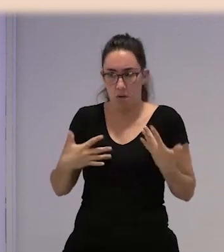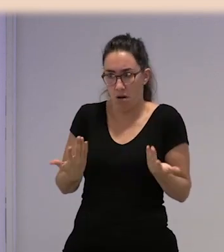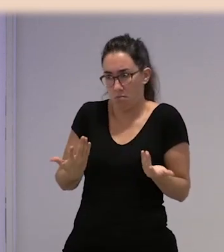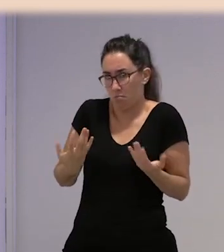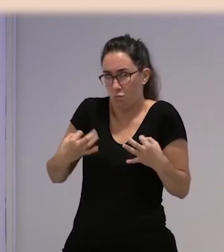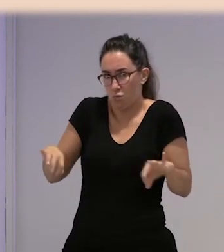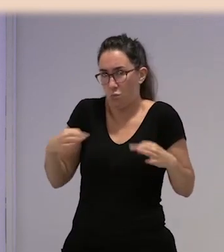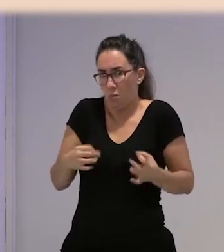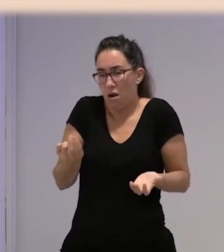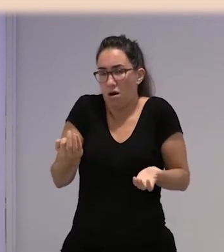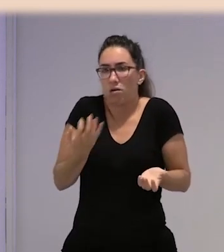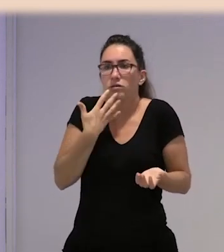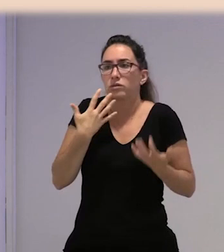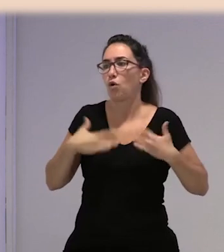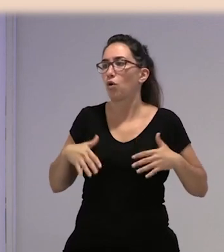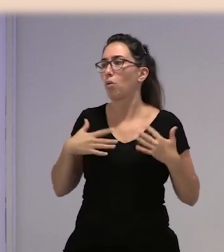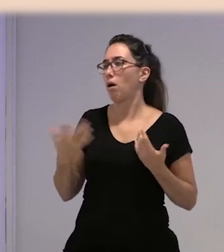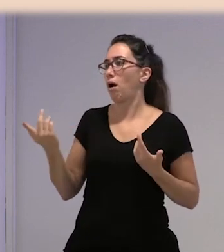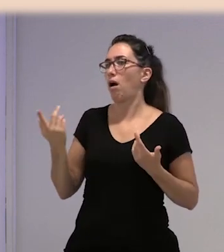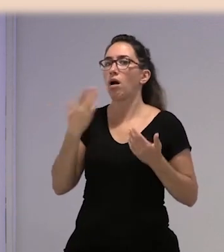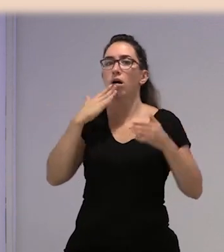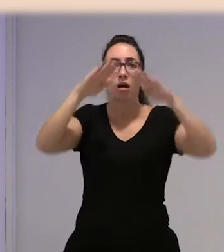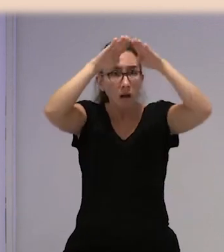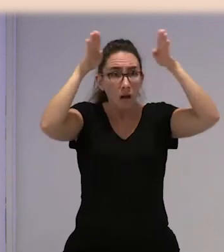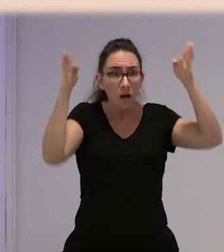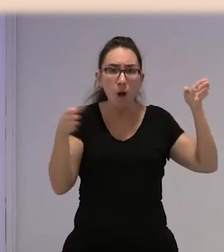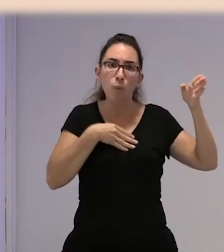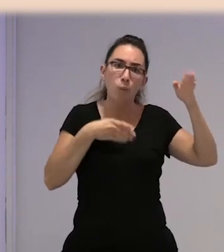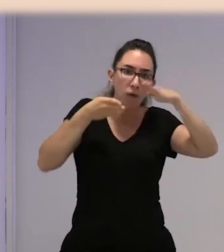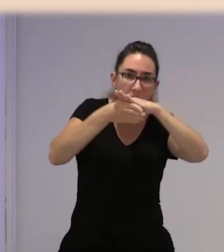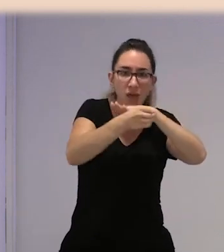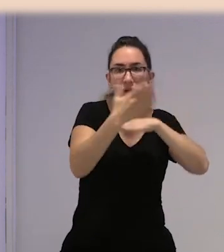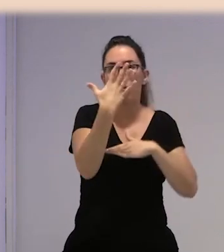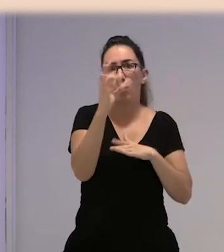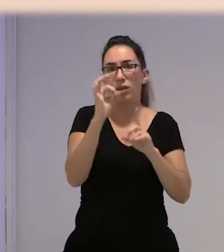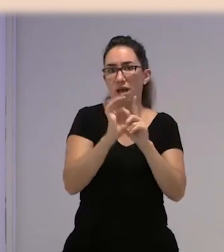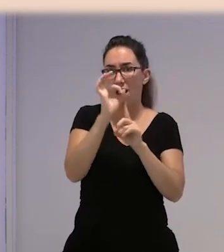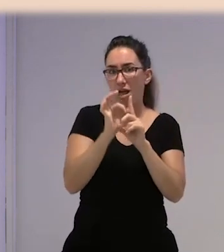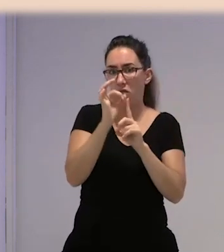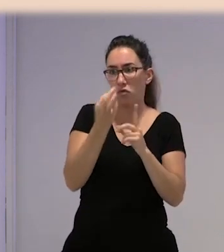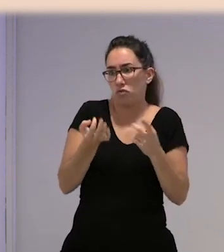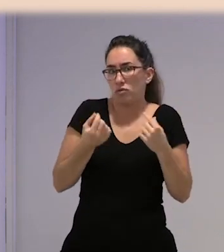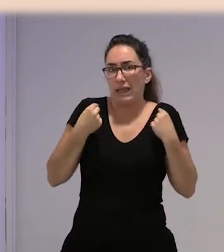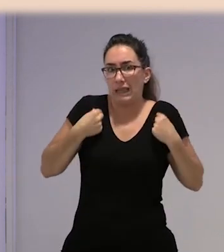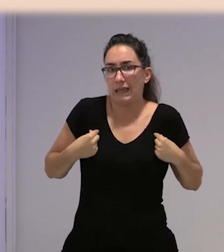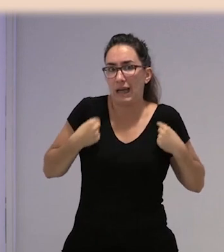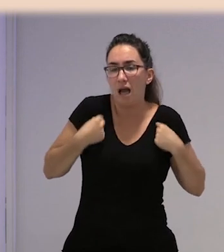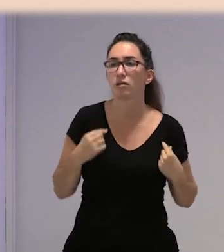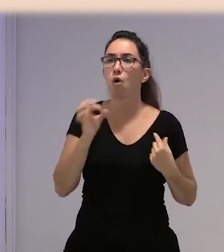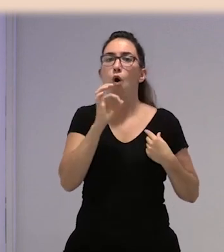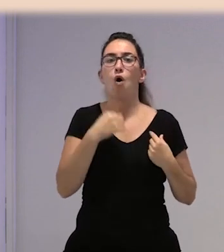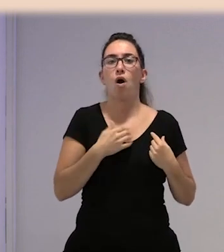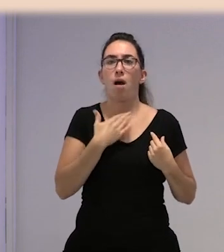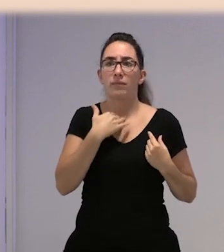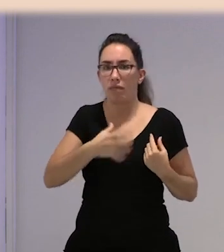debería ser como poder llevar ropa, me decías, en un invernadero donde se pueden alcanzar los 50 grados unos tirantes, poder beber agua cuando a una le dé